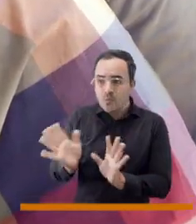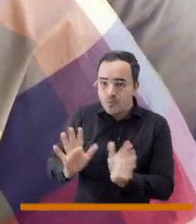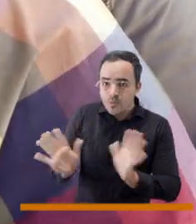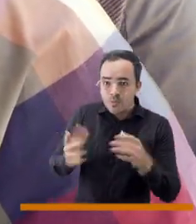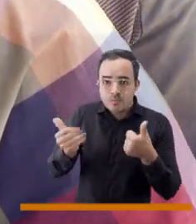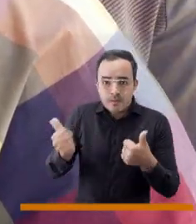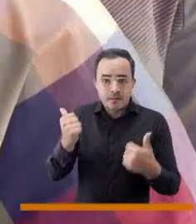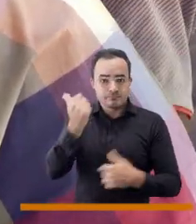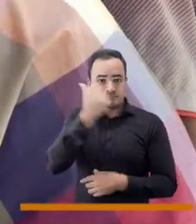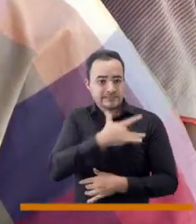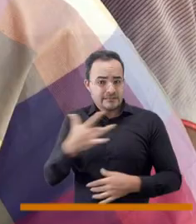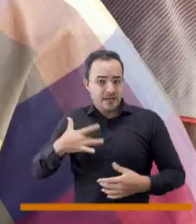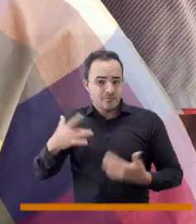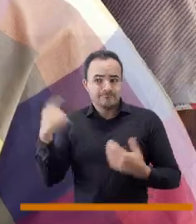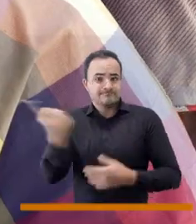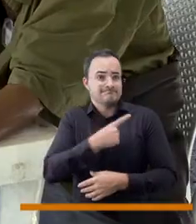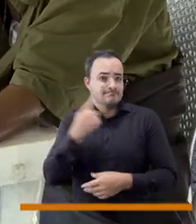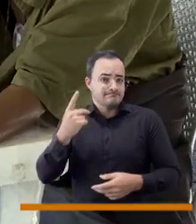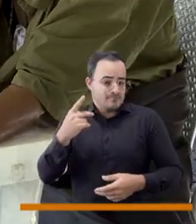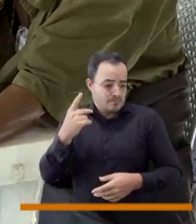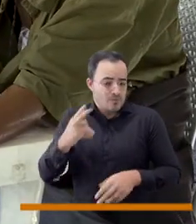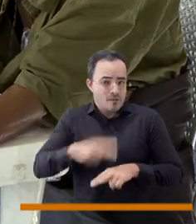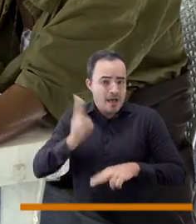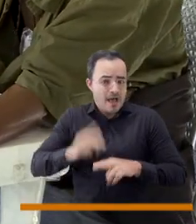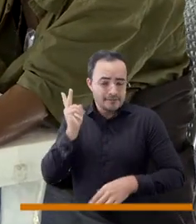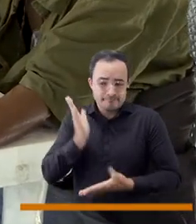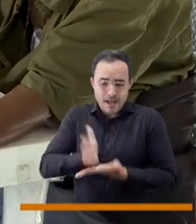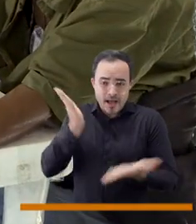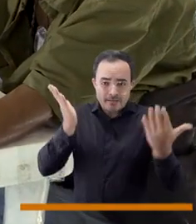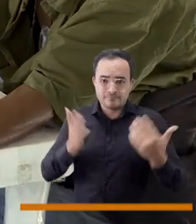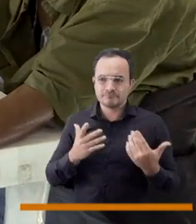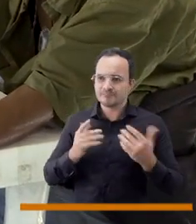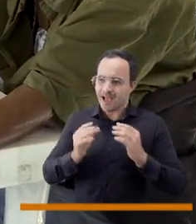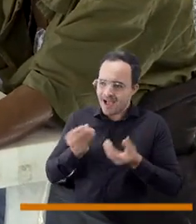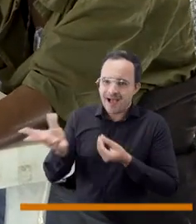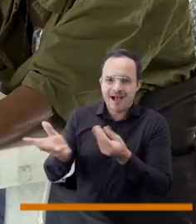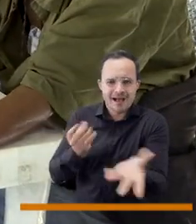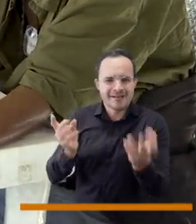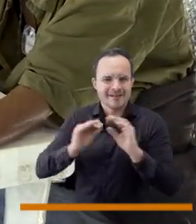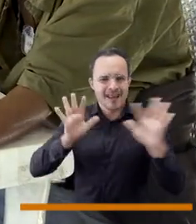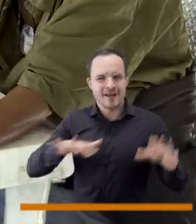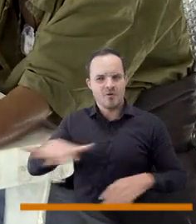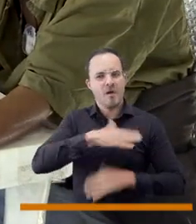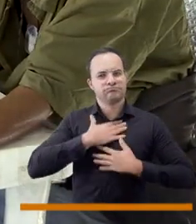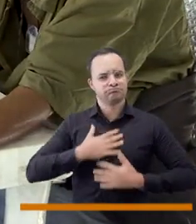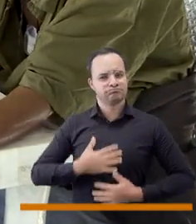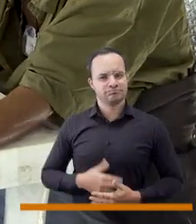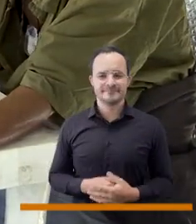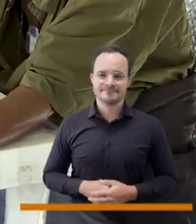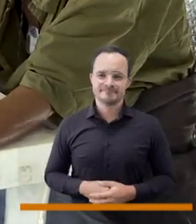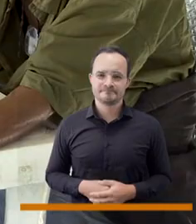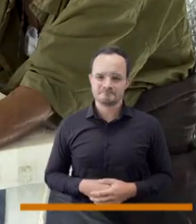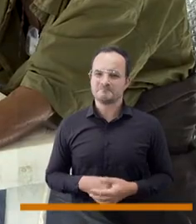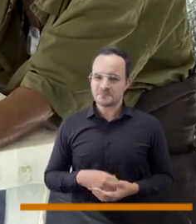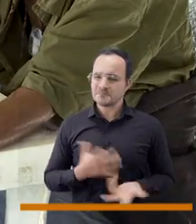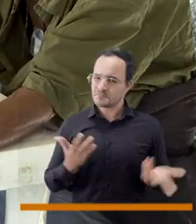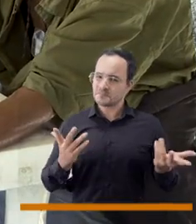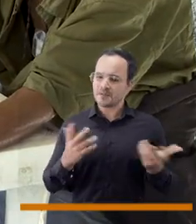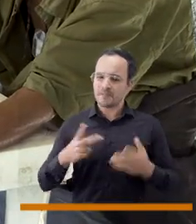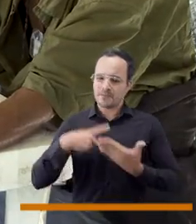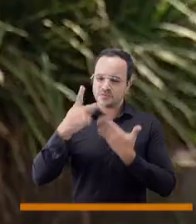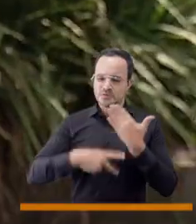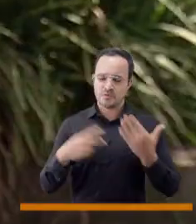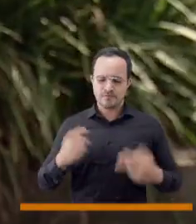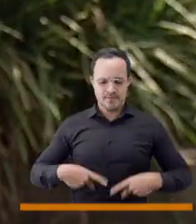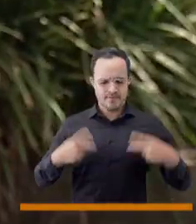mesa y entendamos que hay un problema de salud pública que nos puede pasar a todos y poder identificar y tener diagnósticos claros y trabajar sobre ellos. Tu vida